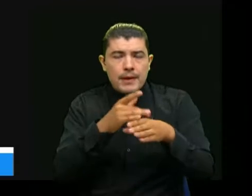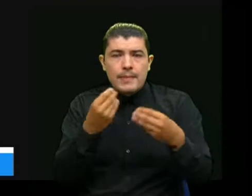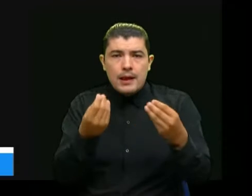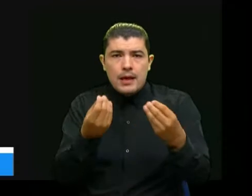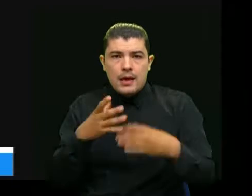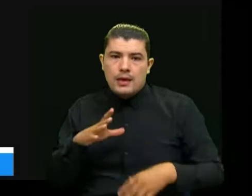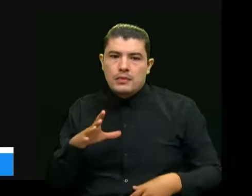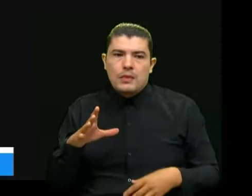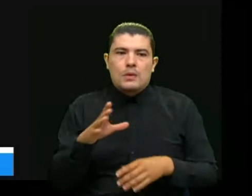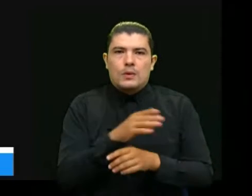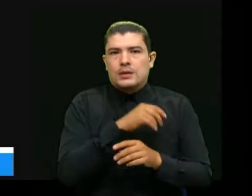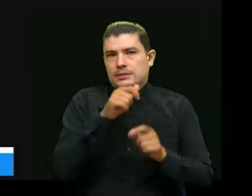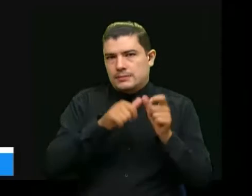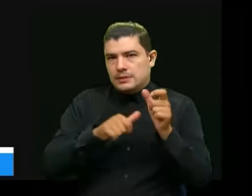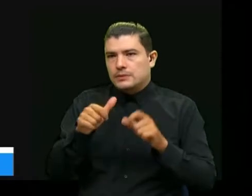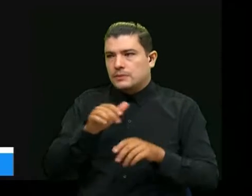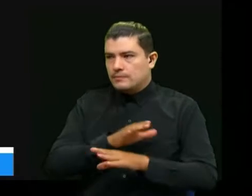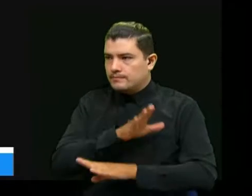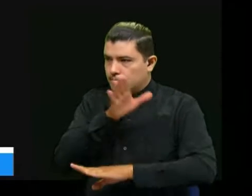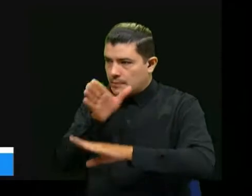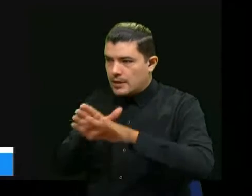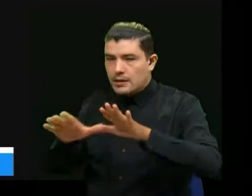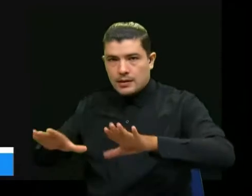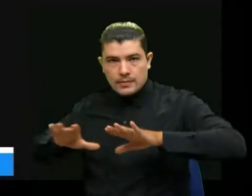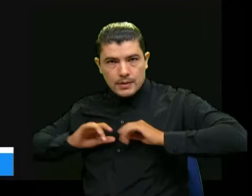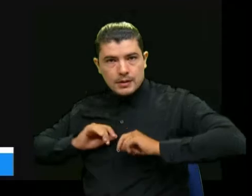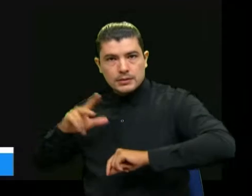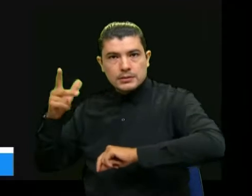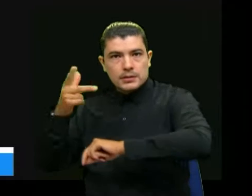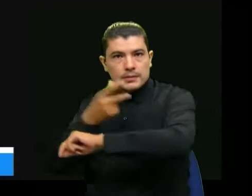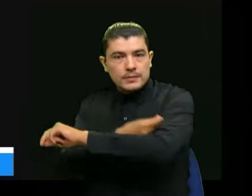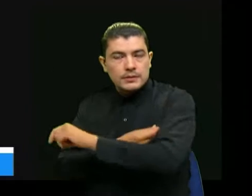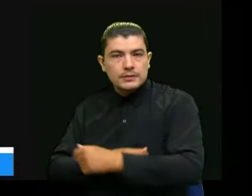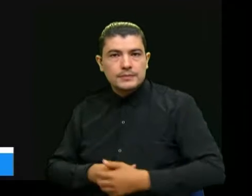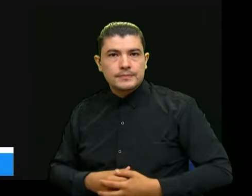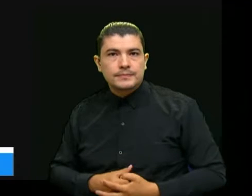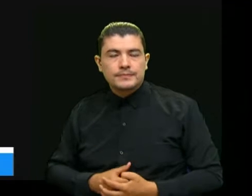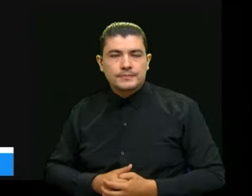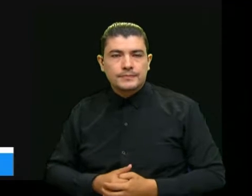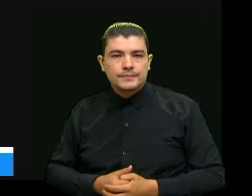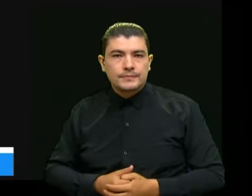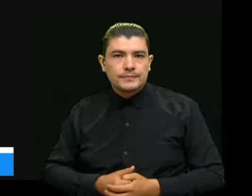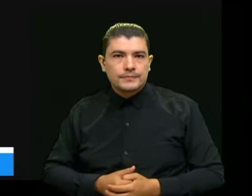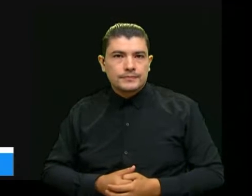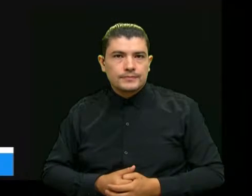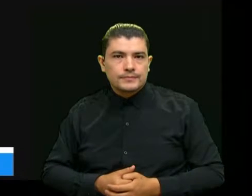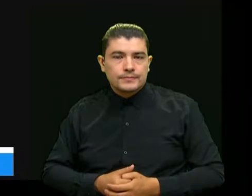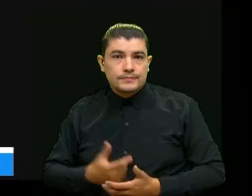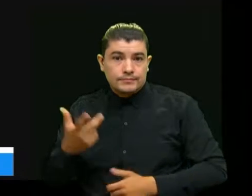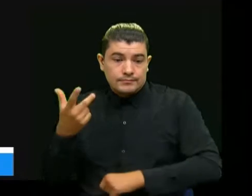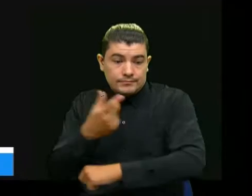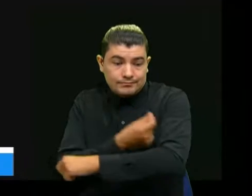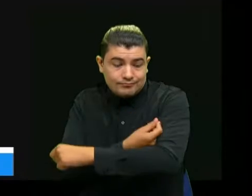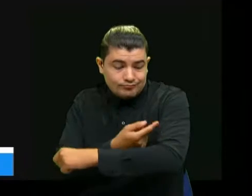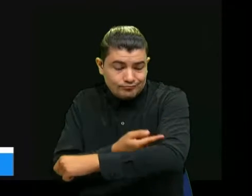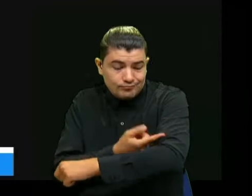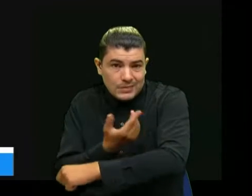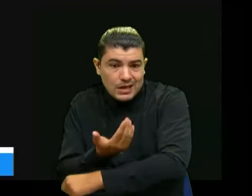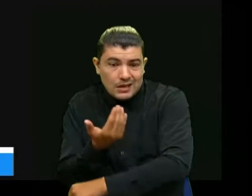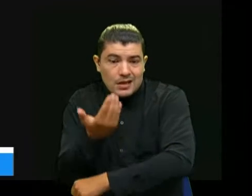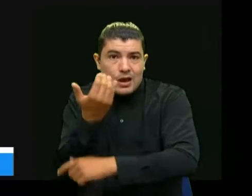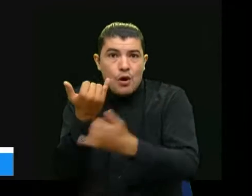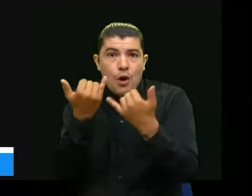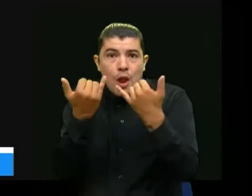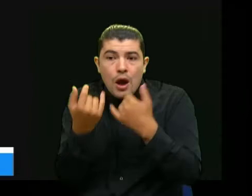todos vayamos a tener nuestros esquemas completos de vacunación es la fórmula que tenemos a la mano en la humanidad hoy por